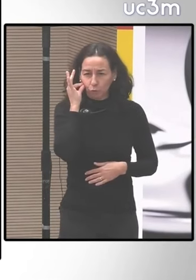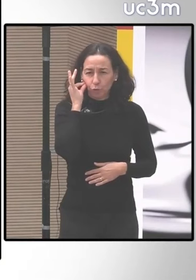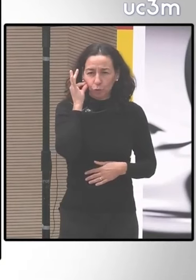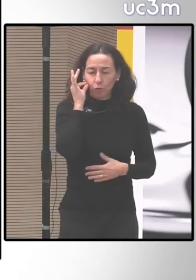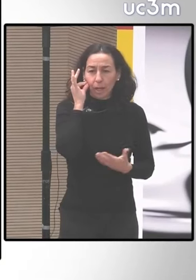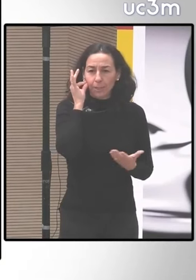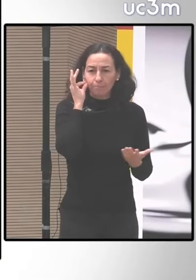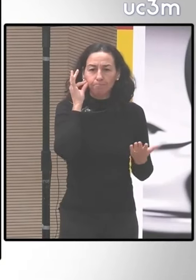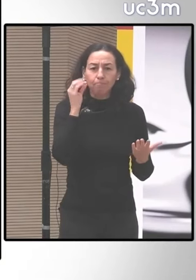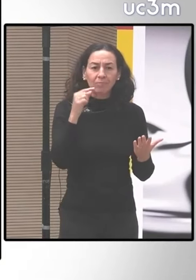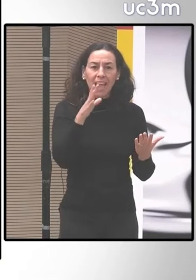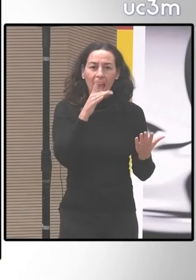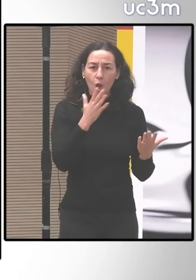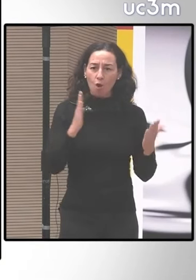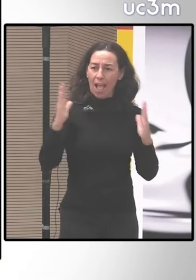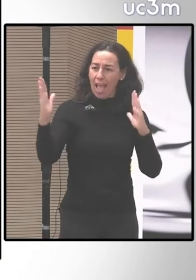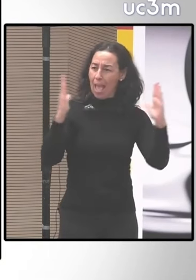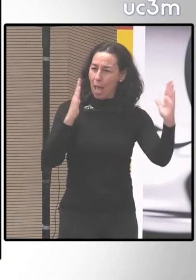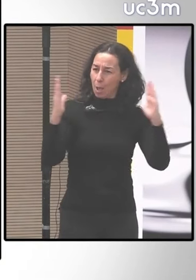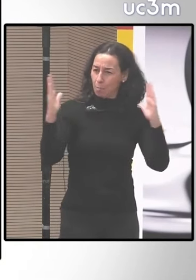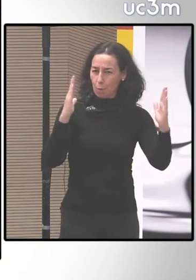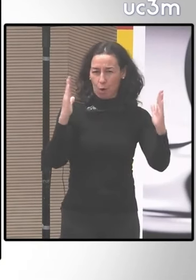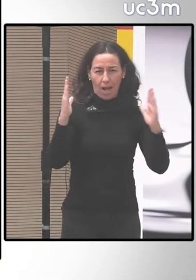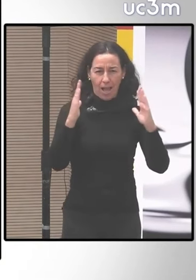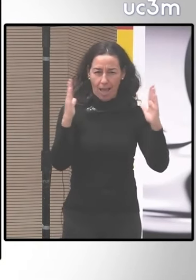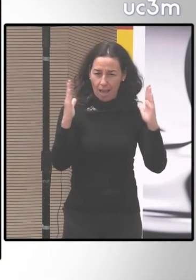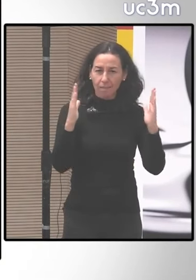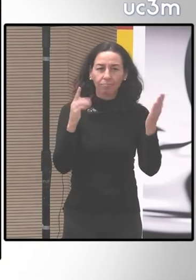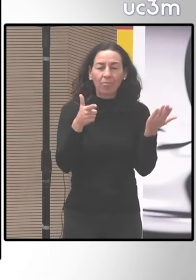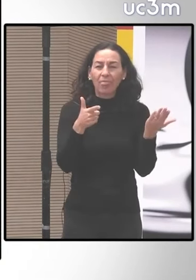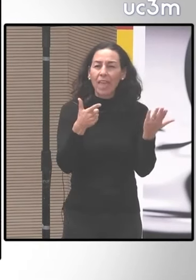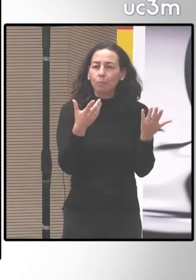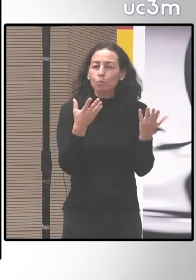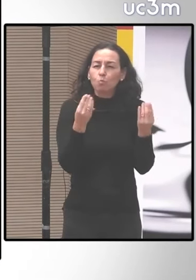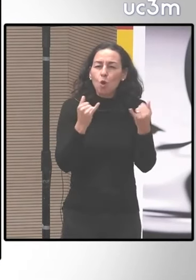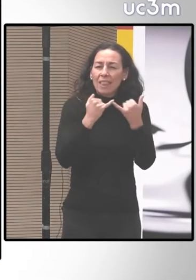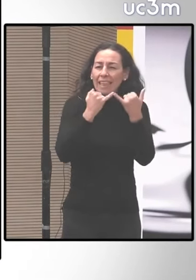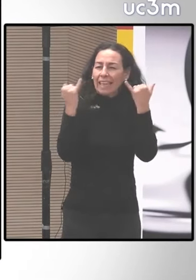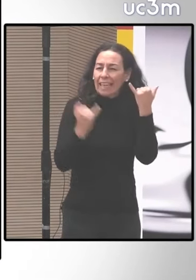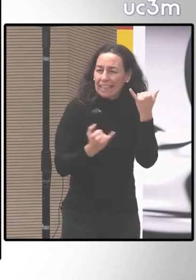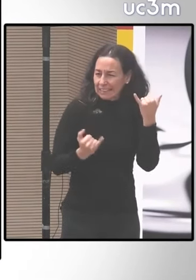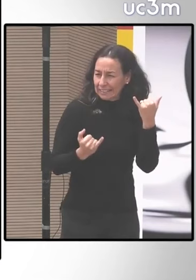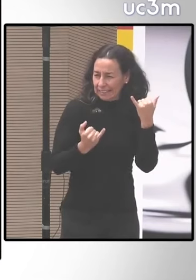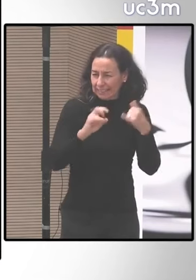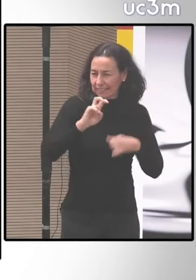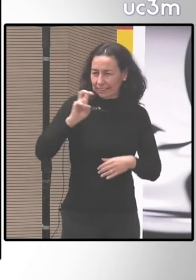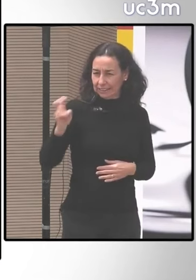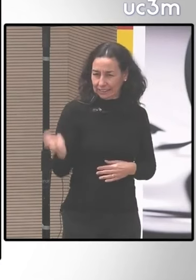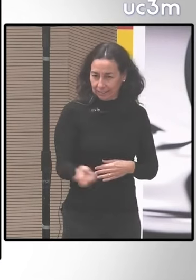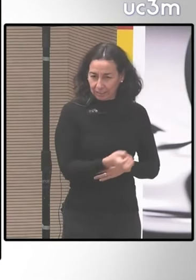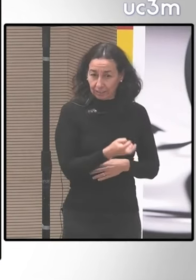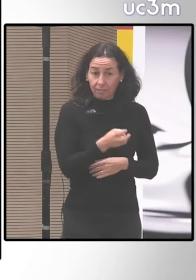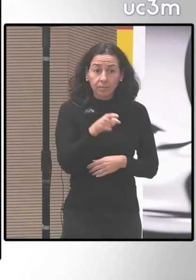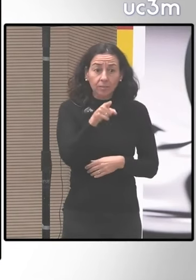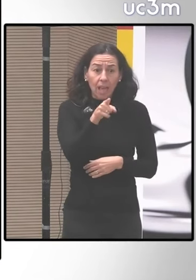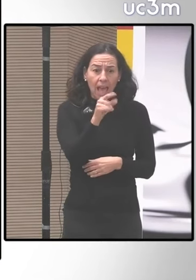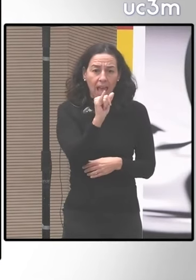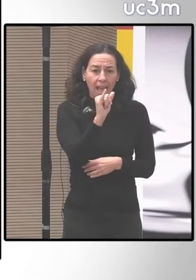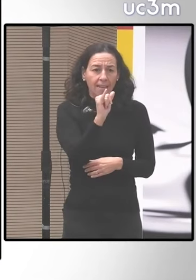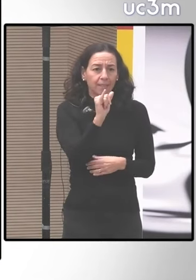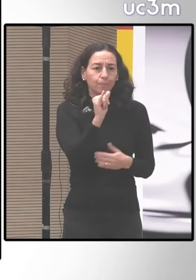en una era en una fase en un momento de una multicrisis o policrisis donde varias de